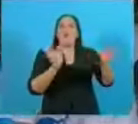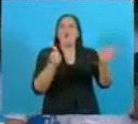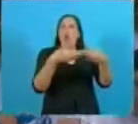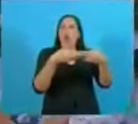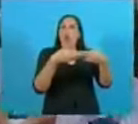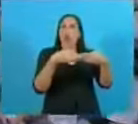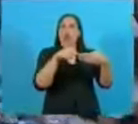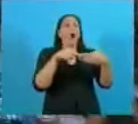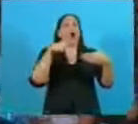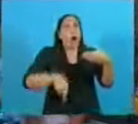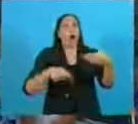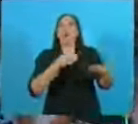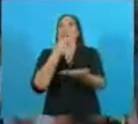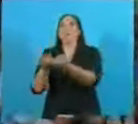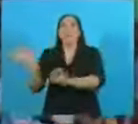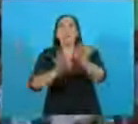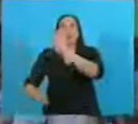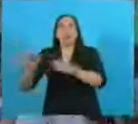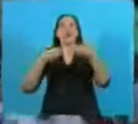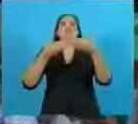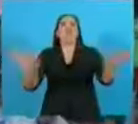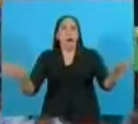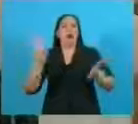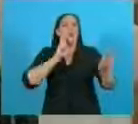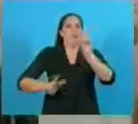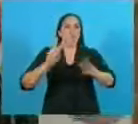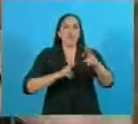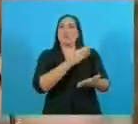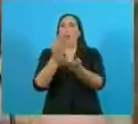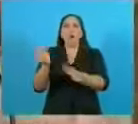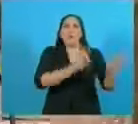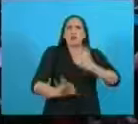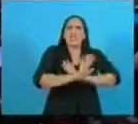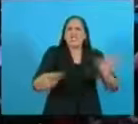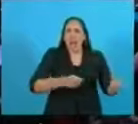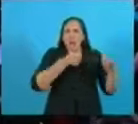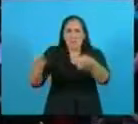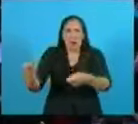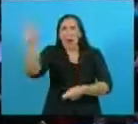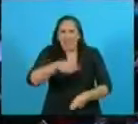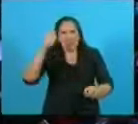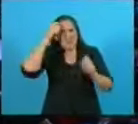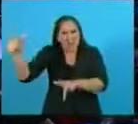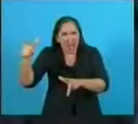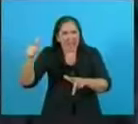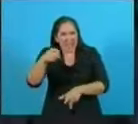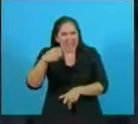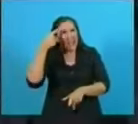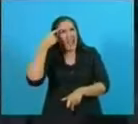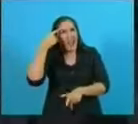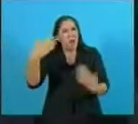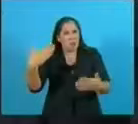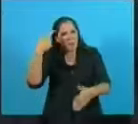día, sentados legisladores y funcionarios norteamericanos, con funcionarios cubanos,